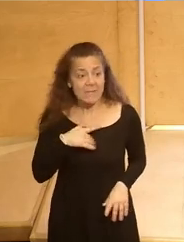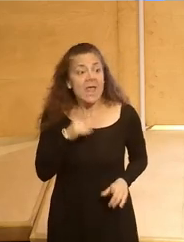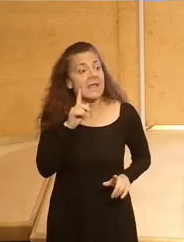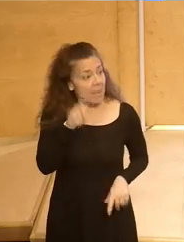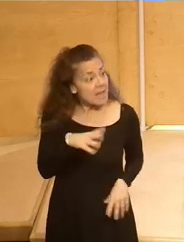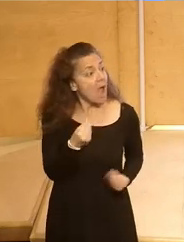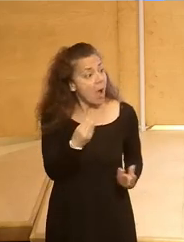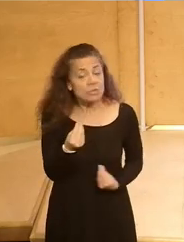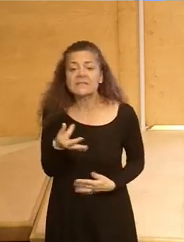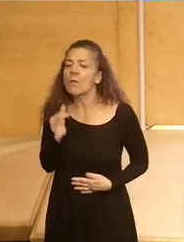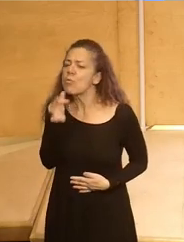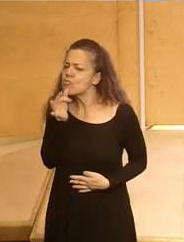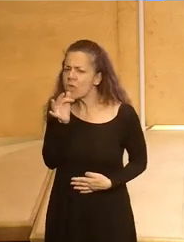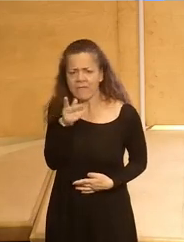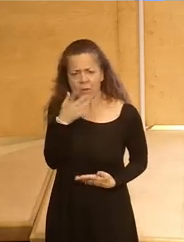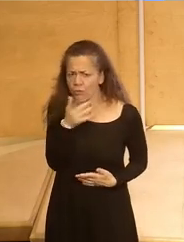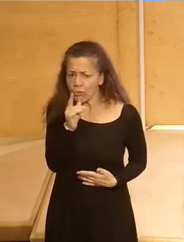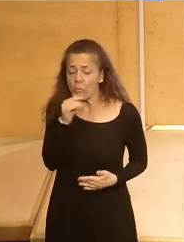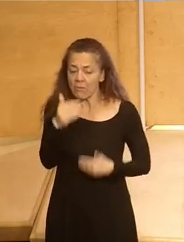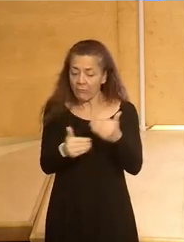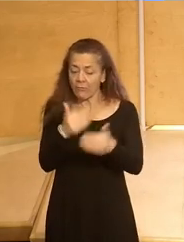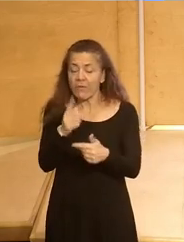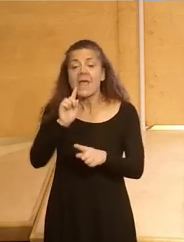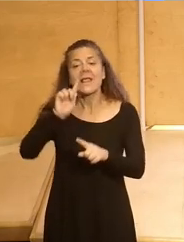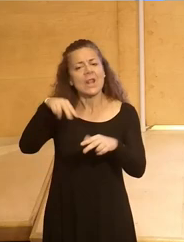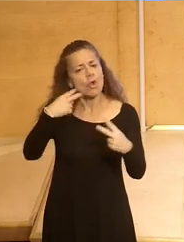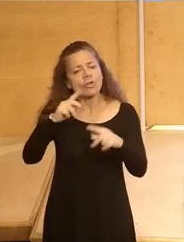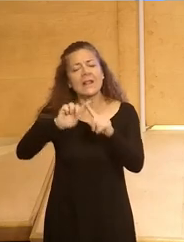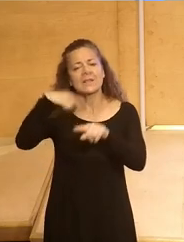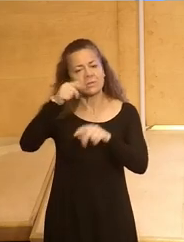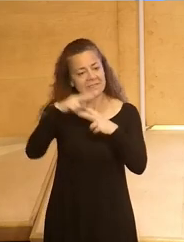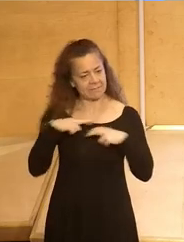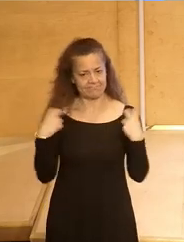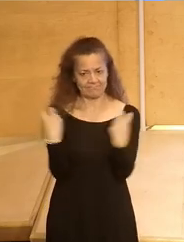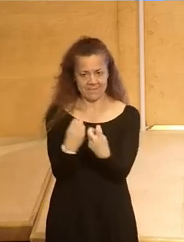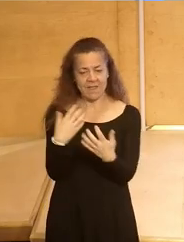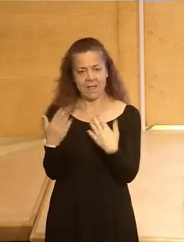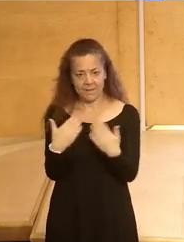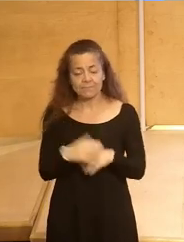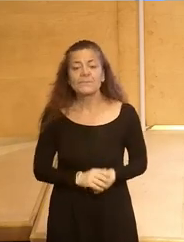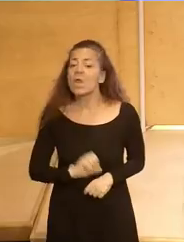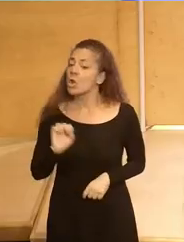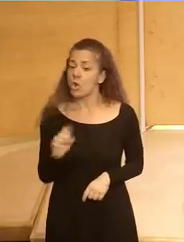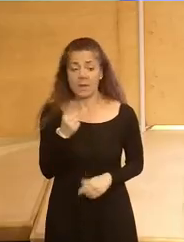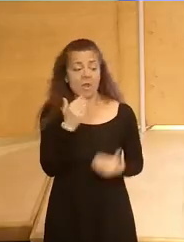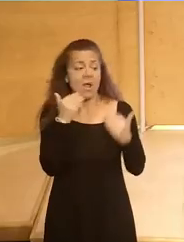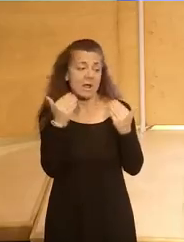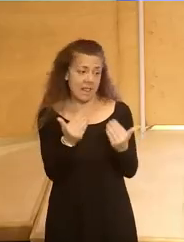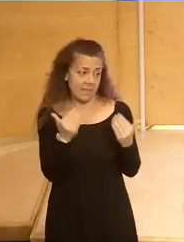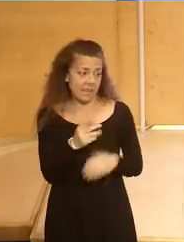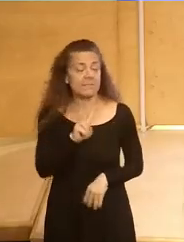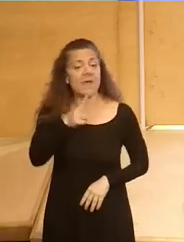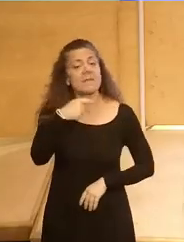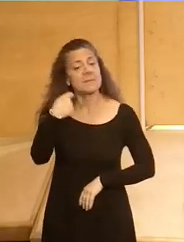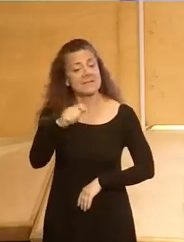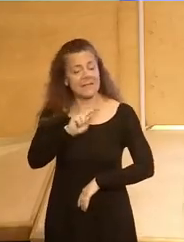a muchas otras que vamos a conocer hoy, en ese cóctel, después de esta gran mecha redonda. En primer lugar, por supuesto, dar gracias a la